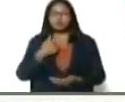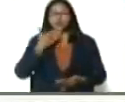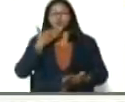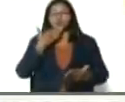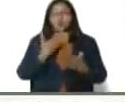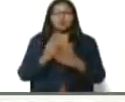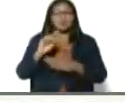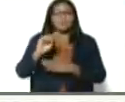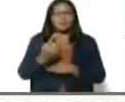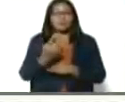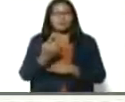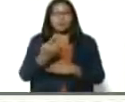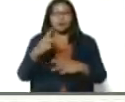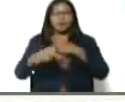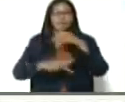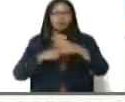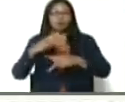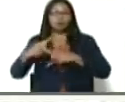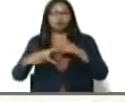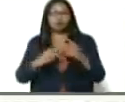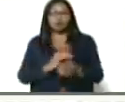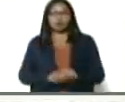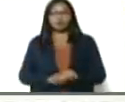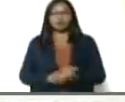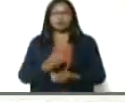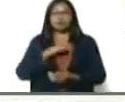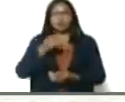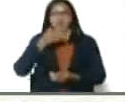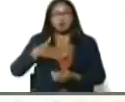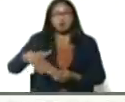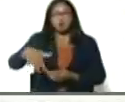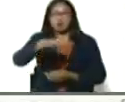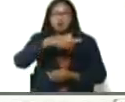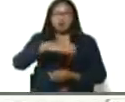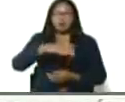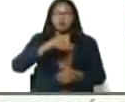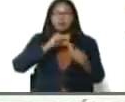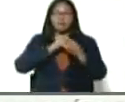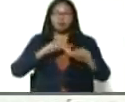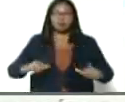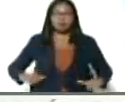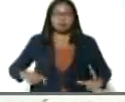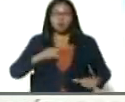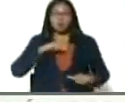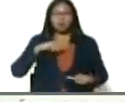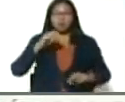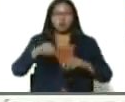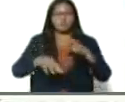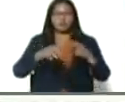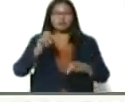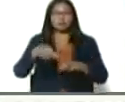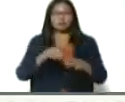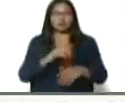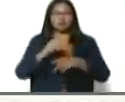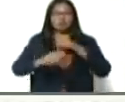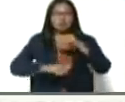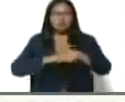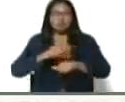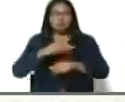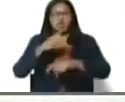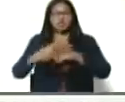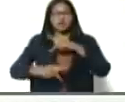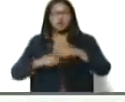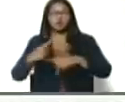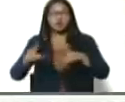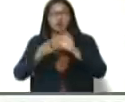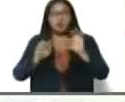principalmente, a los productores, a nuestro pueblo de portuguesa, a nuestros campesinos, a nuestras asociaciones, de productores, que hoy